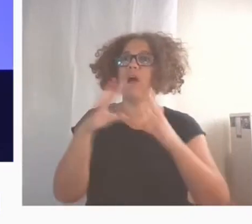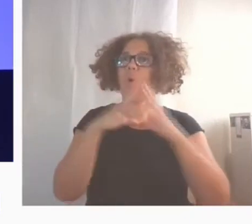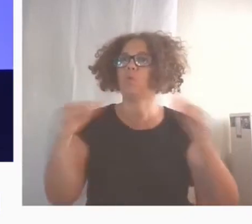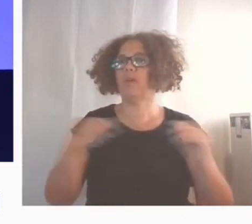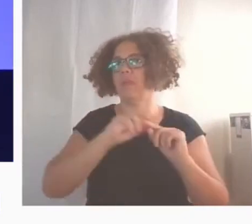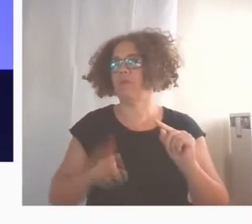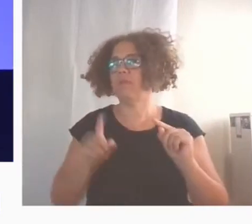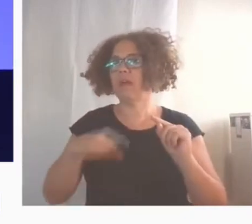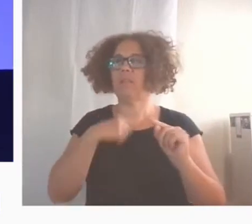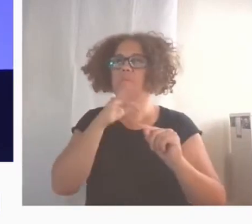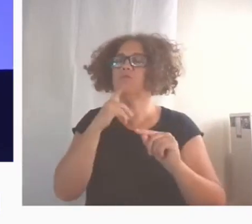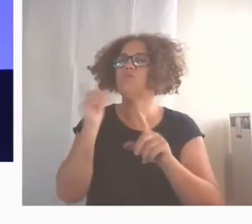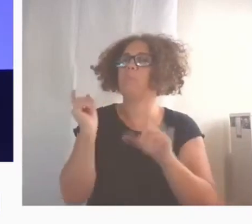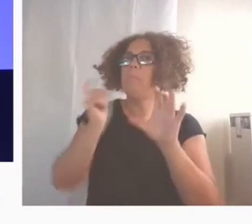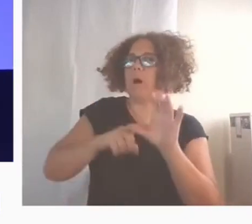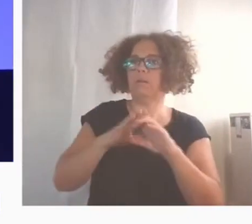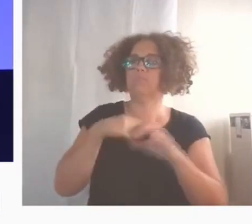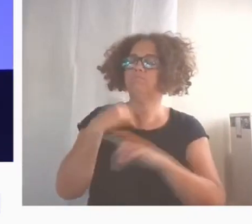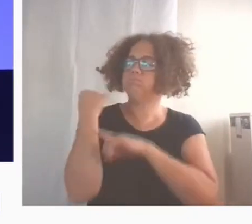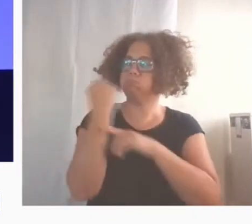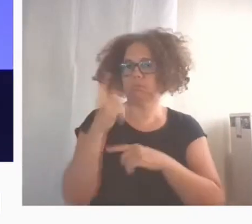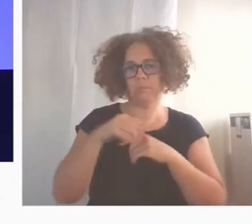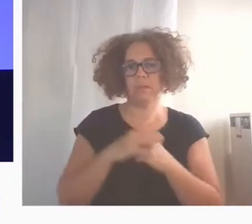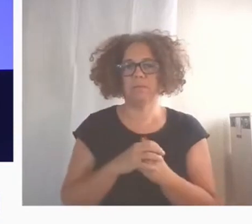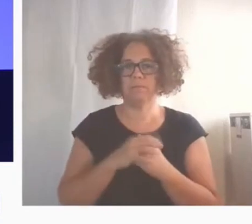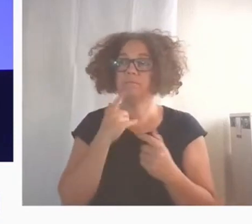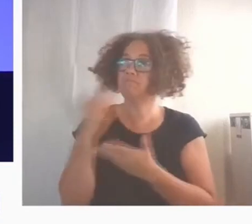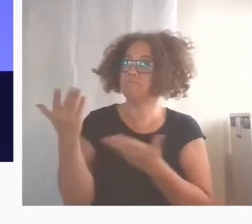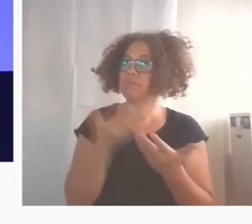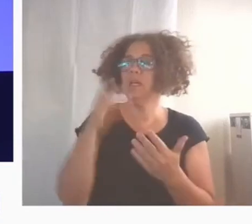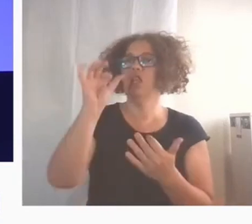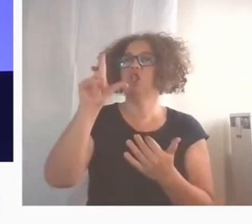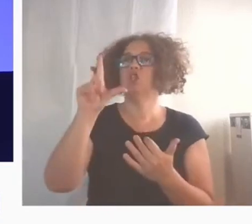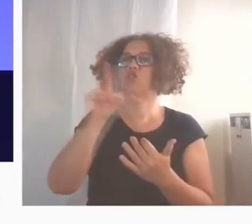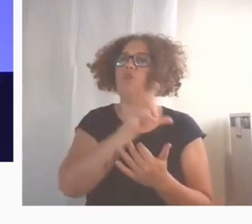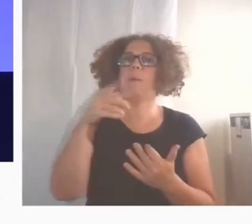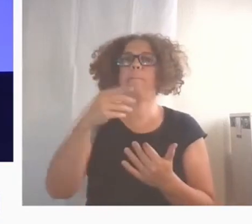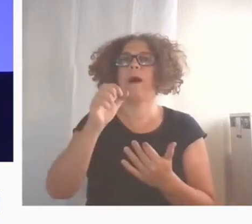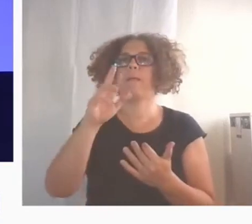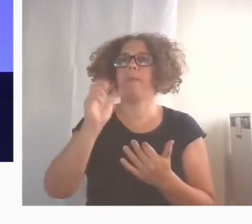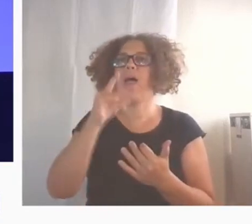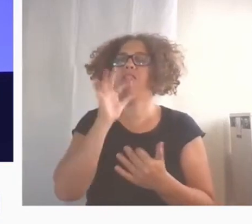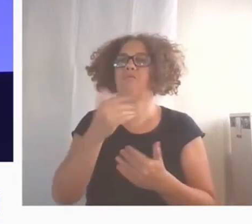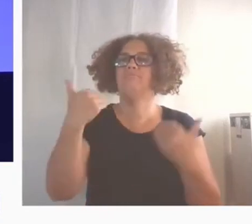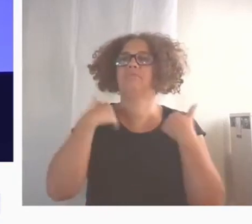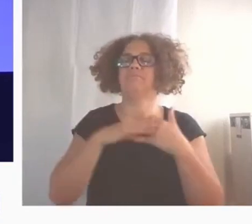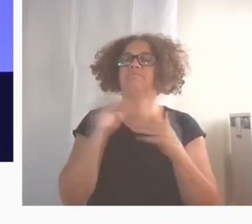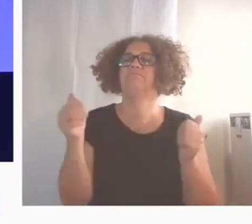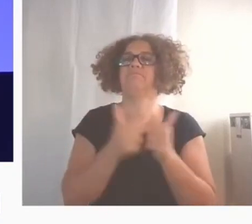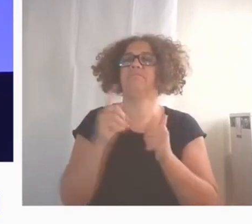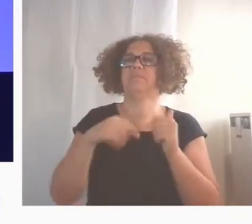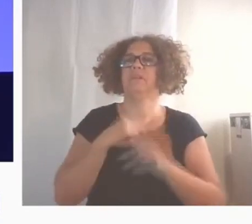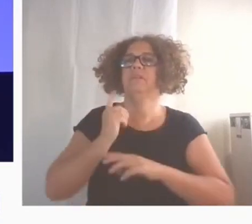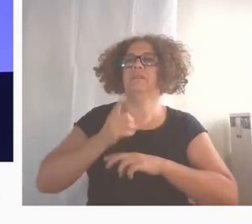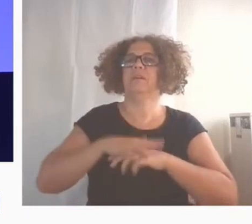también su impulso a este encuentro. Recibimos a Sol Barbado, codirectora del Laboratorio Magallanes-Elcano de Innovación Social,